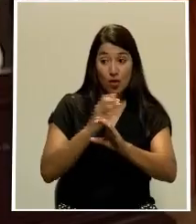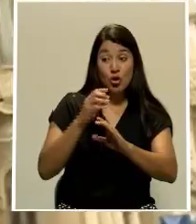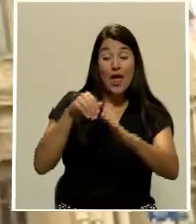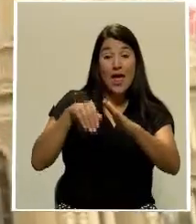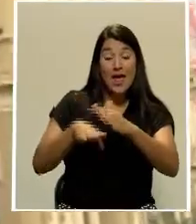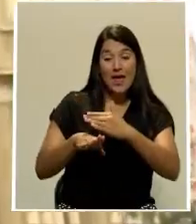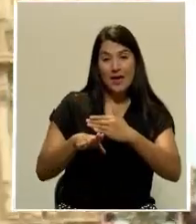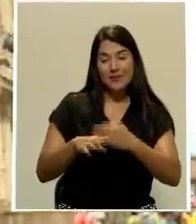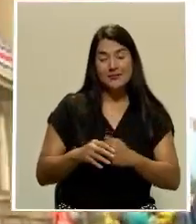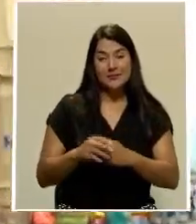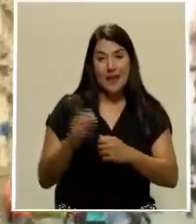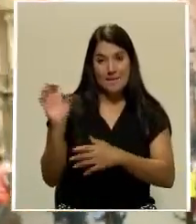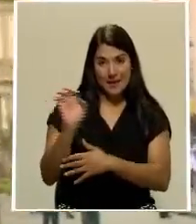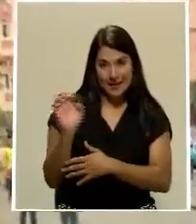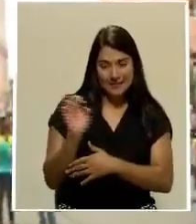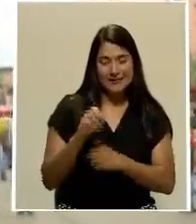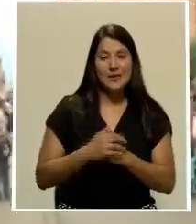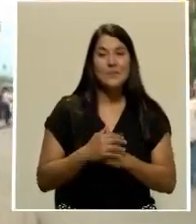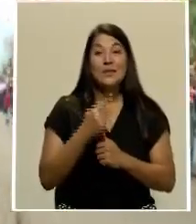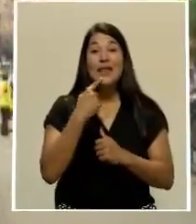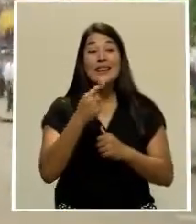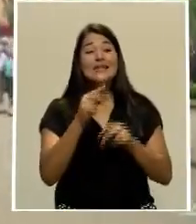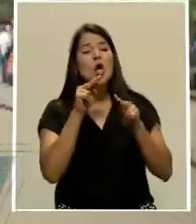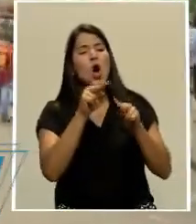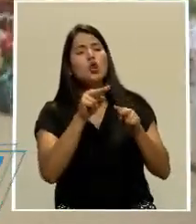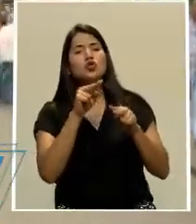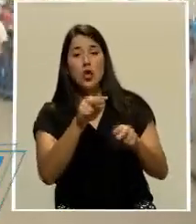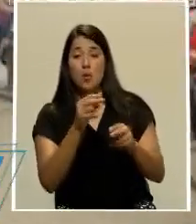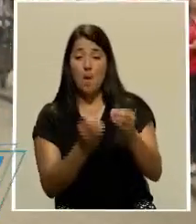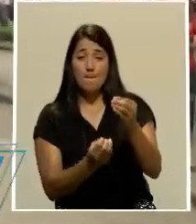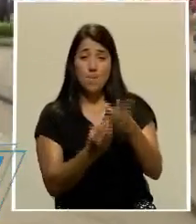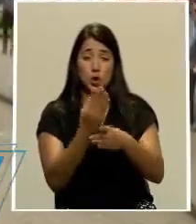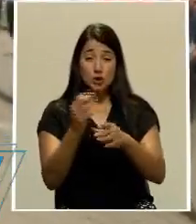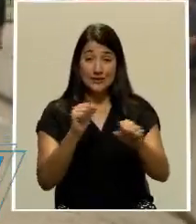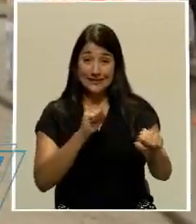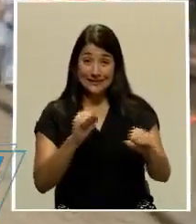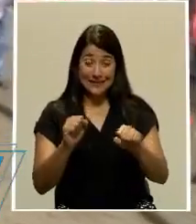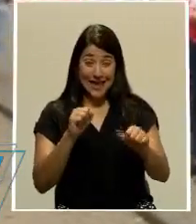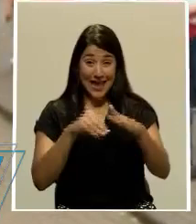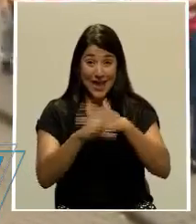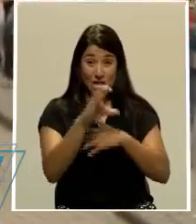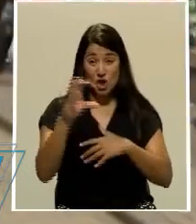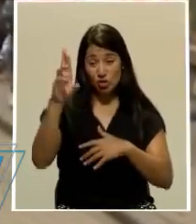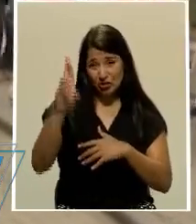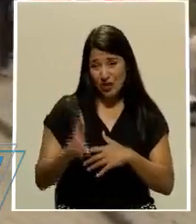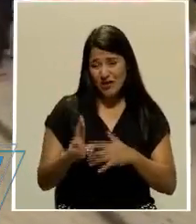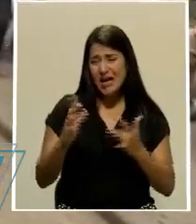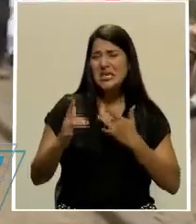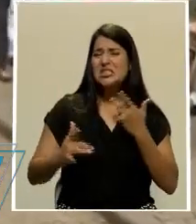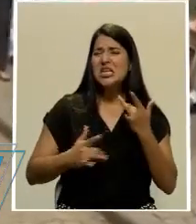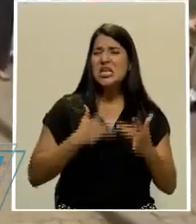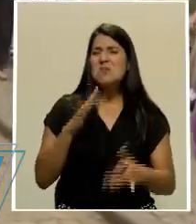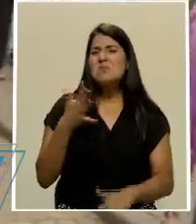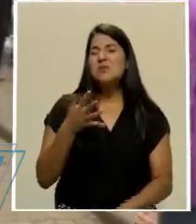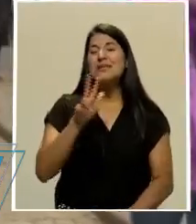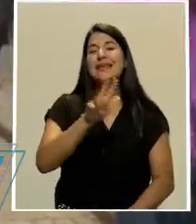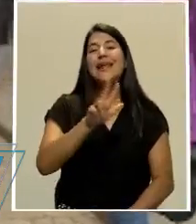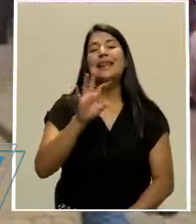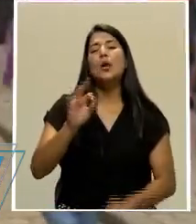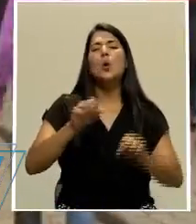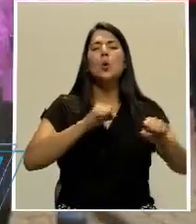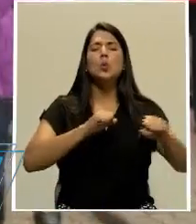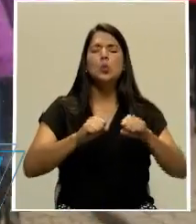emergencias. Según el Observatorio Vulcanológico y Sismológico de Costa Rica, en nuestro país sentimos aproximadamente 39